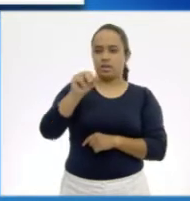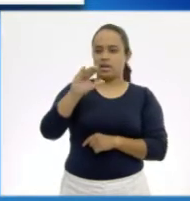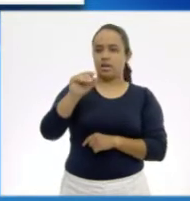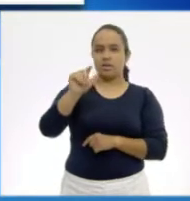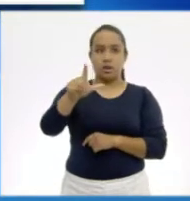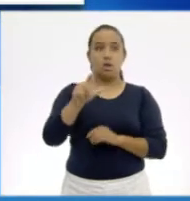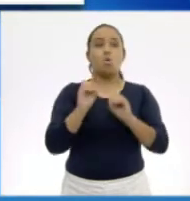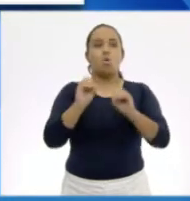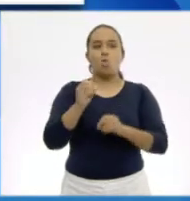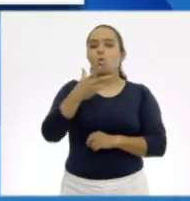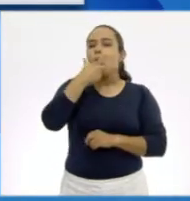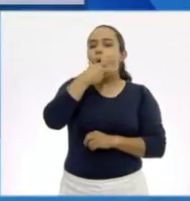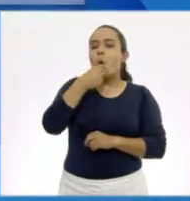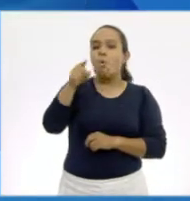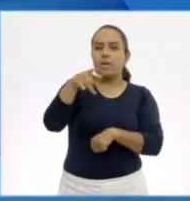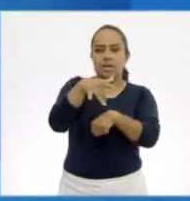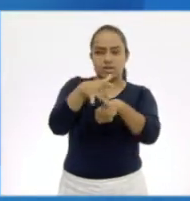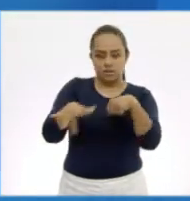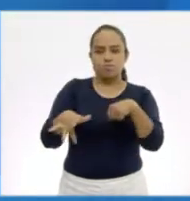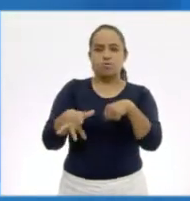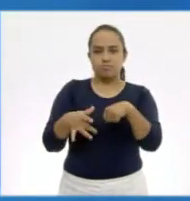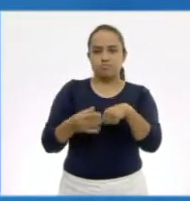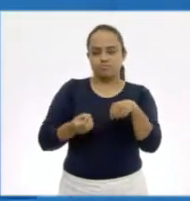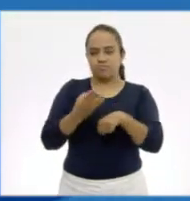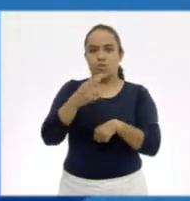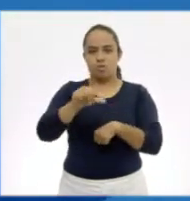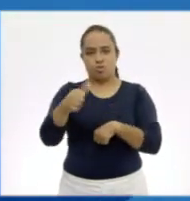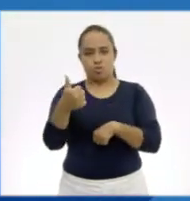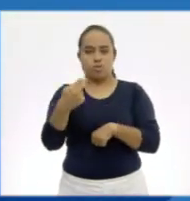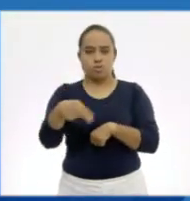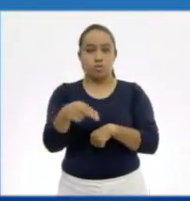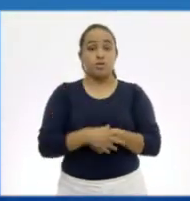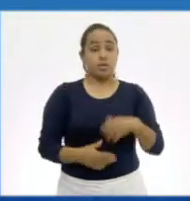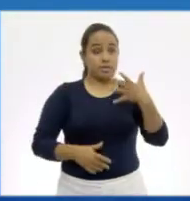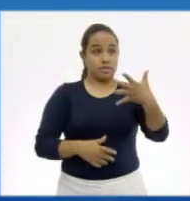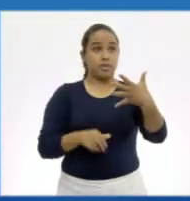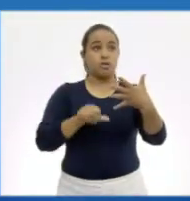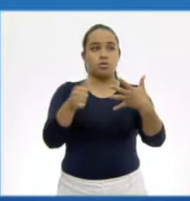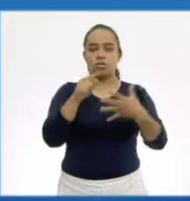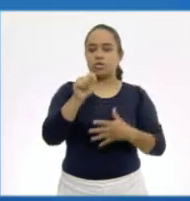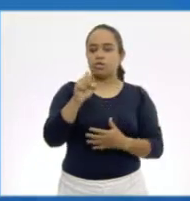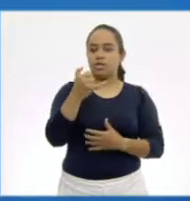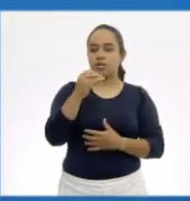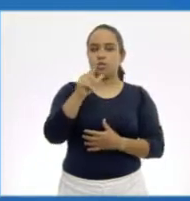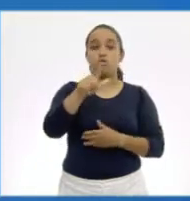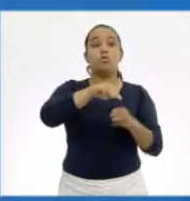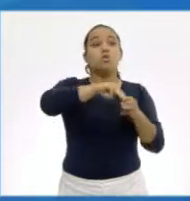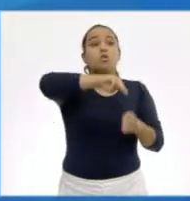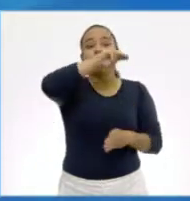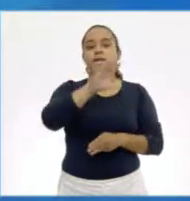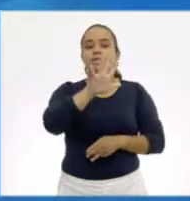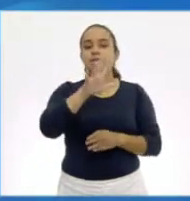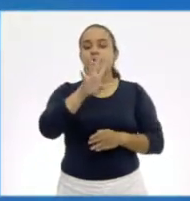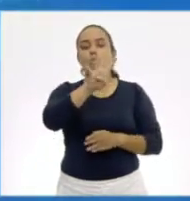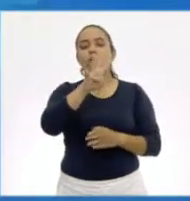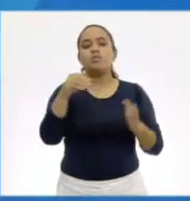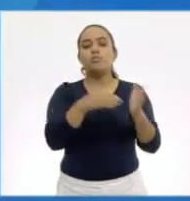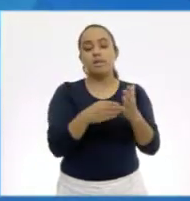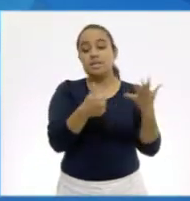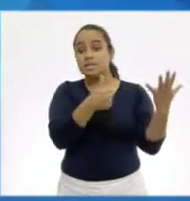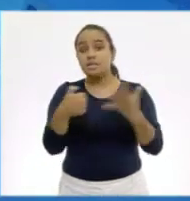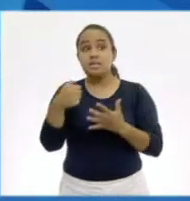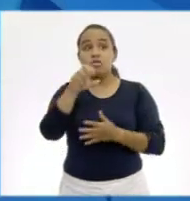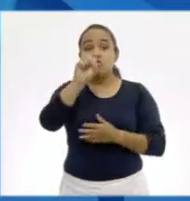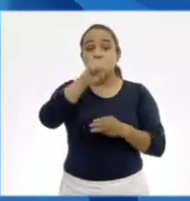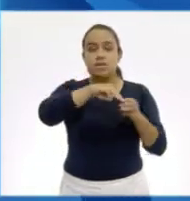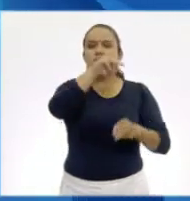Hugo, o el Hombre Desnudo. El número cinco, es Teyot, con una altura de 4,660 metros,